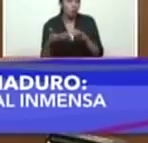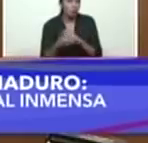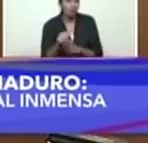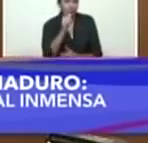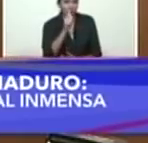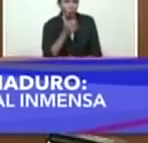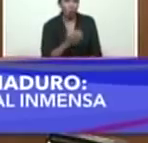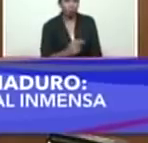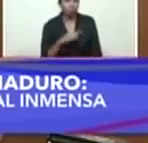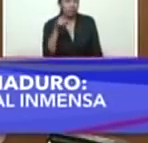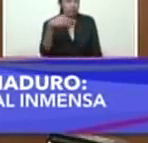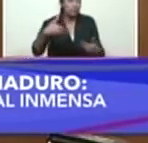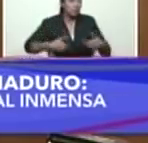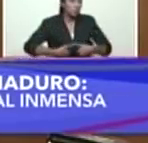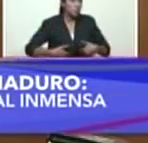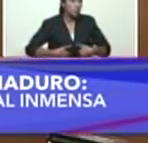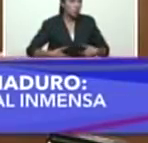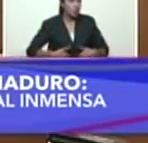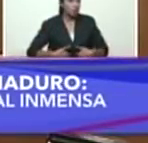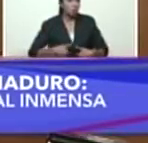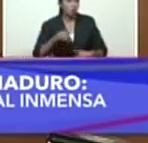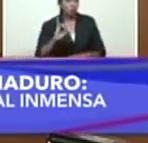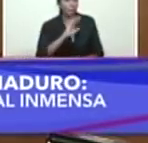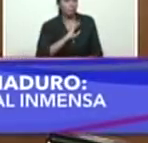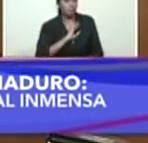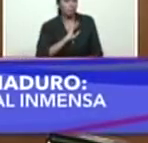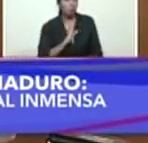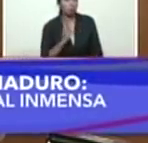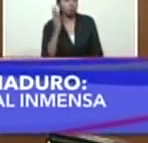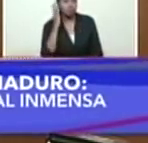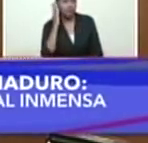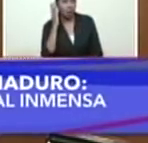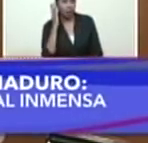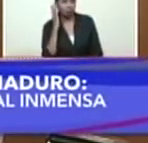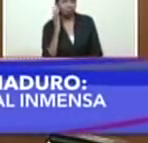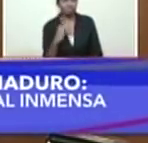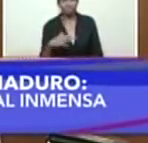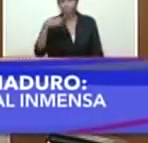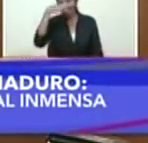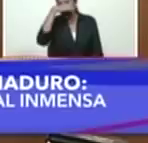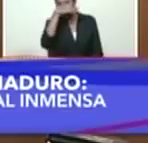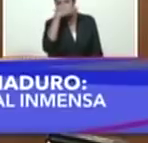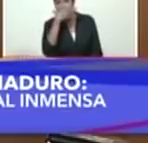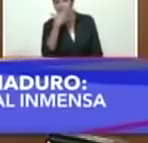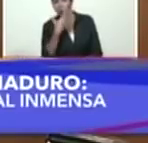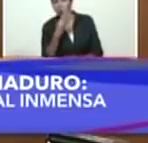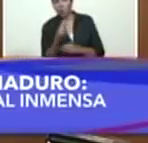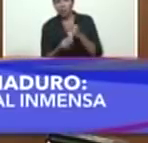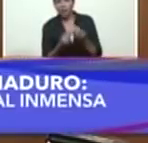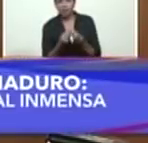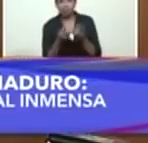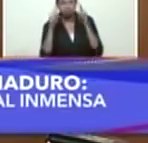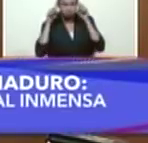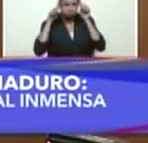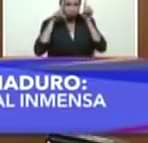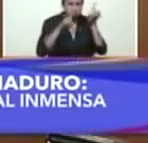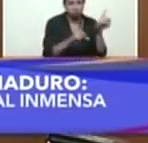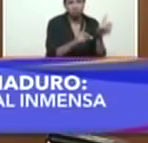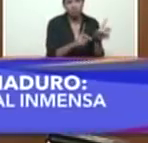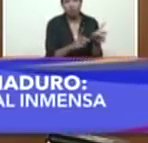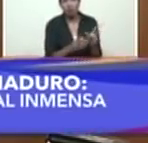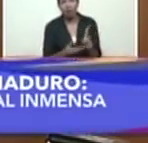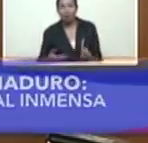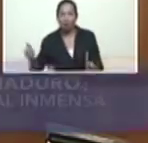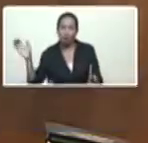ese es el esfuerzo, pues, ellos lo saben, los perversos, los detractores, los diabólicos, los